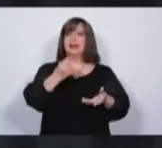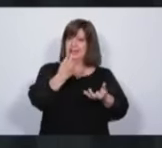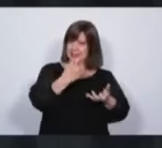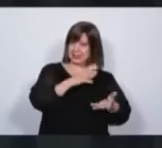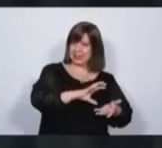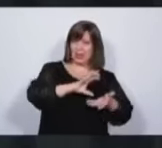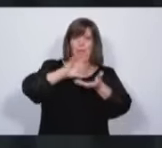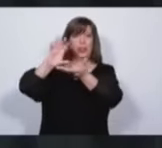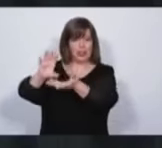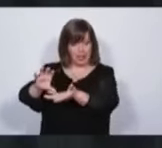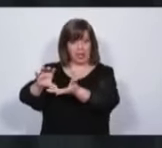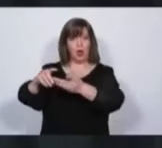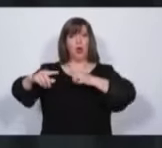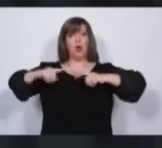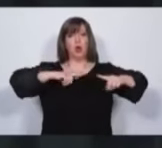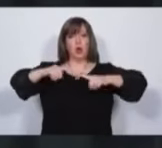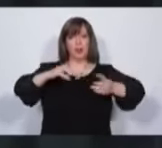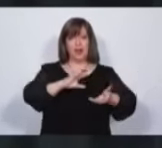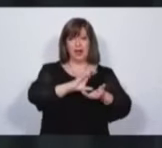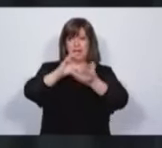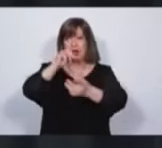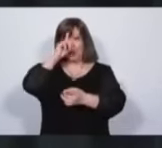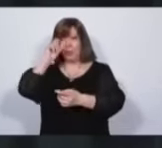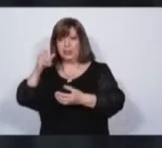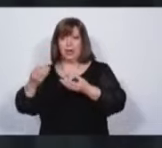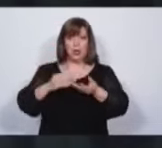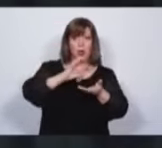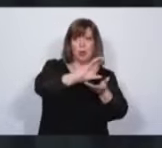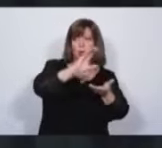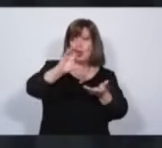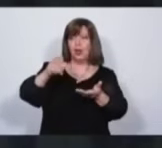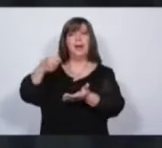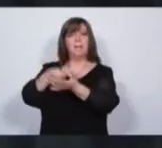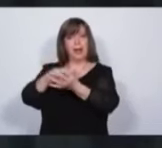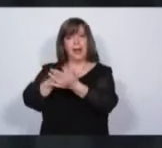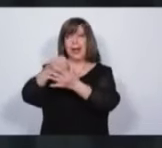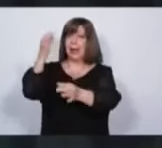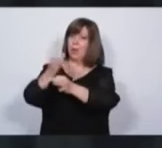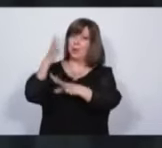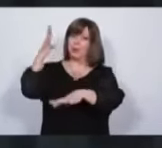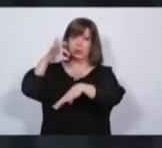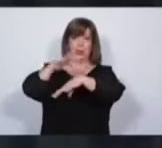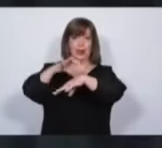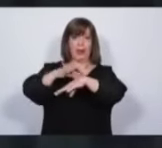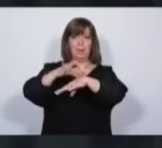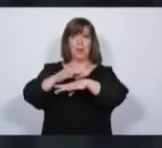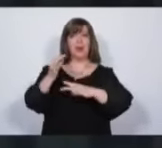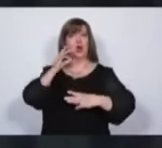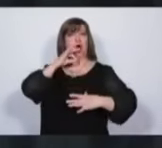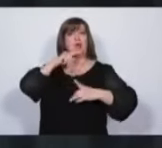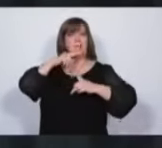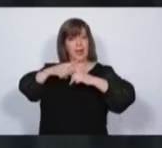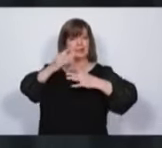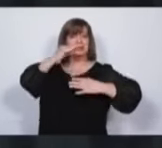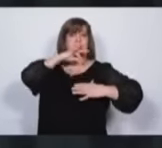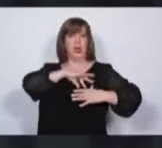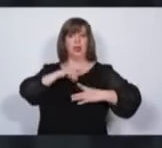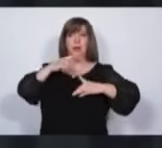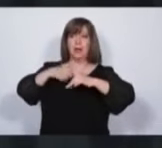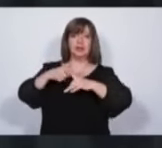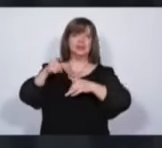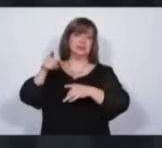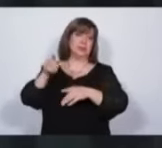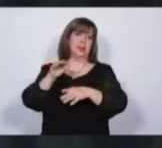la salud pública, coordinar los recursos de los hospitales y pagarle a los profesionales de la salud una remuneración que sea acorde tanto a sus